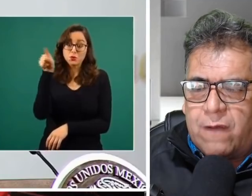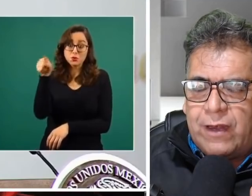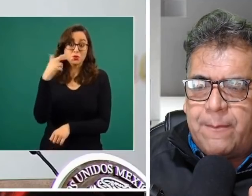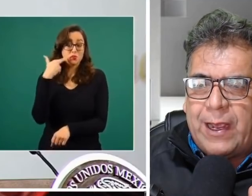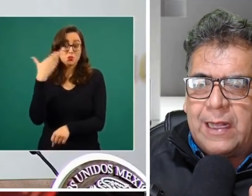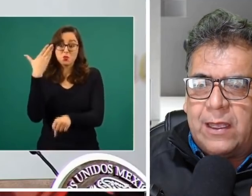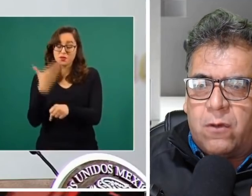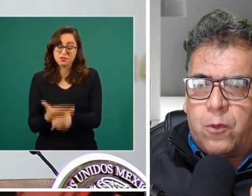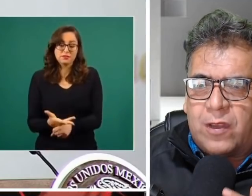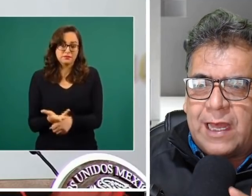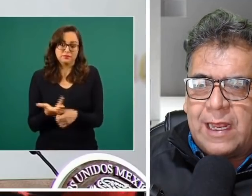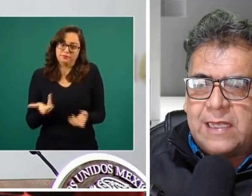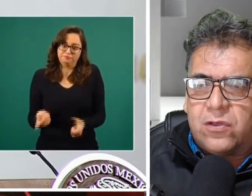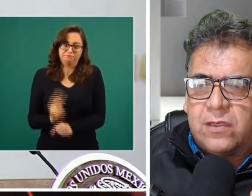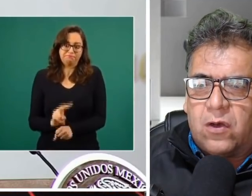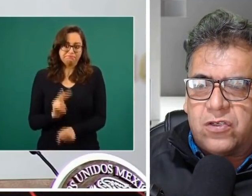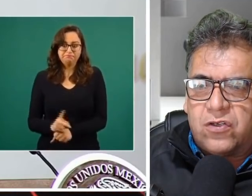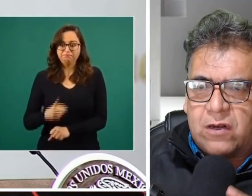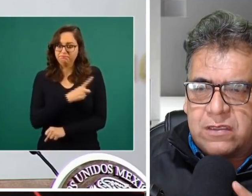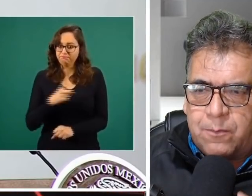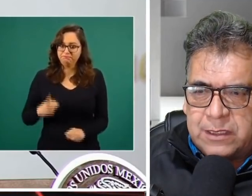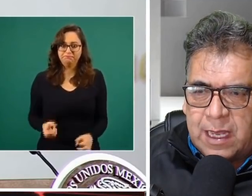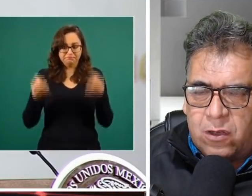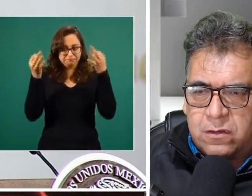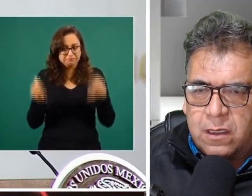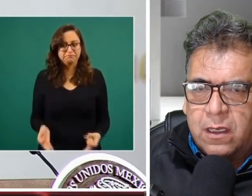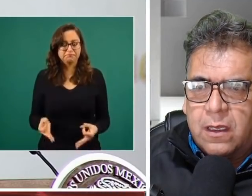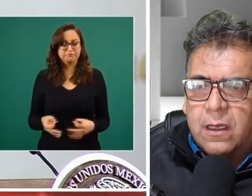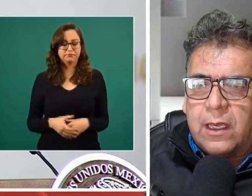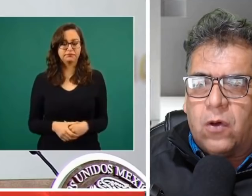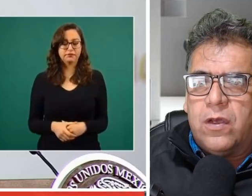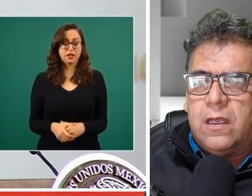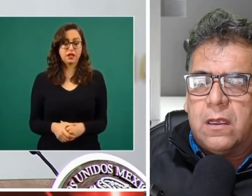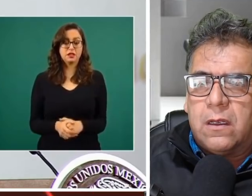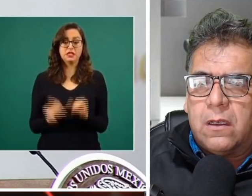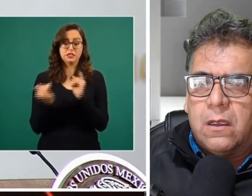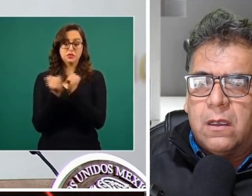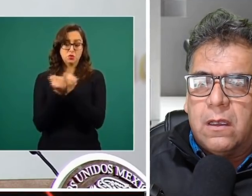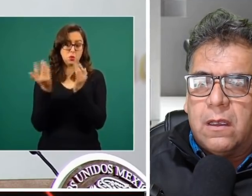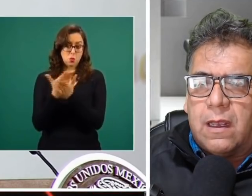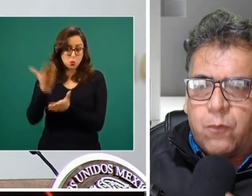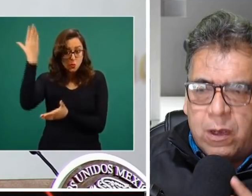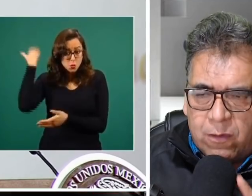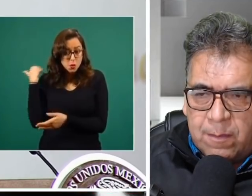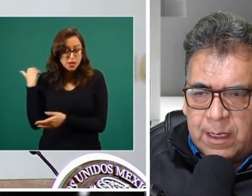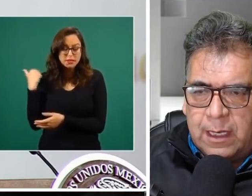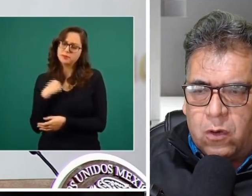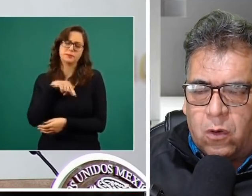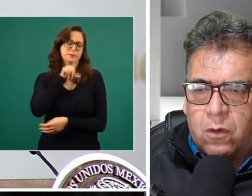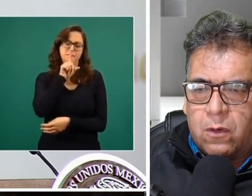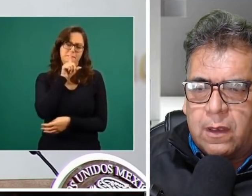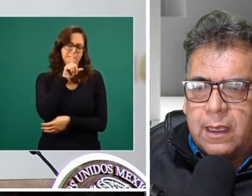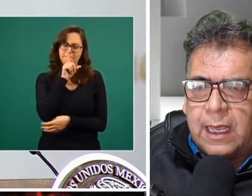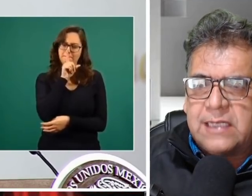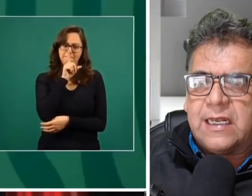le tocó a Felipe Calderón por darle estos negocios a los empresarios? Que hoy el pueblo de México